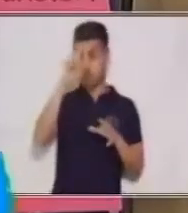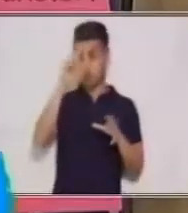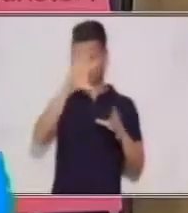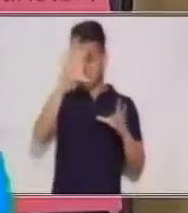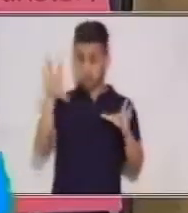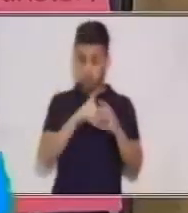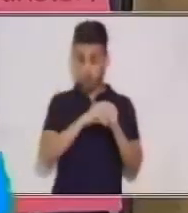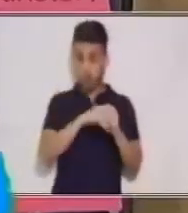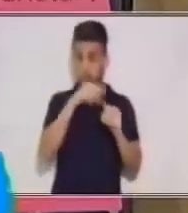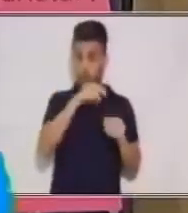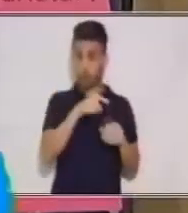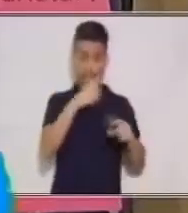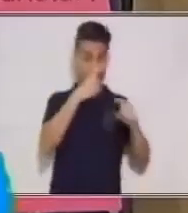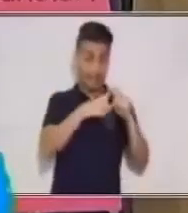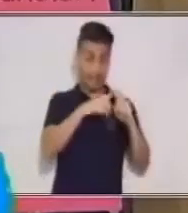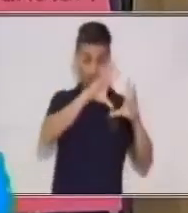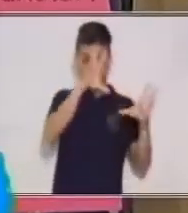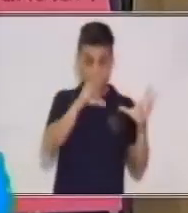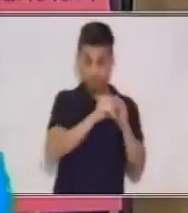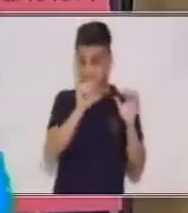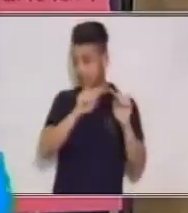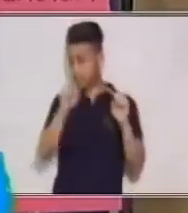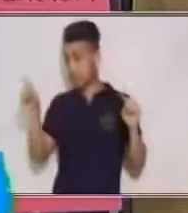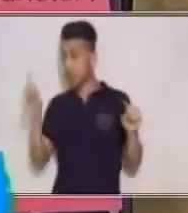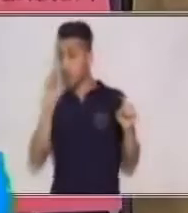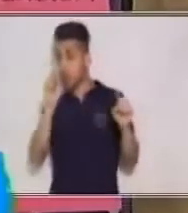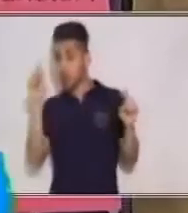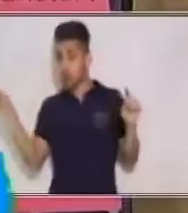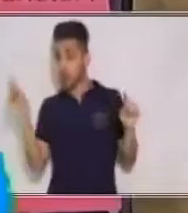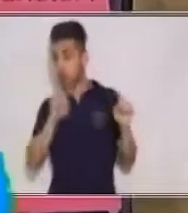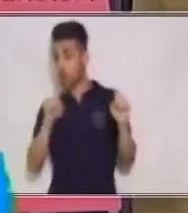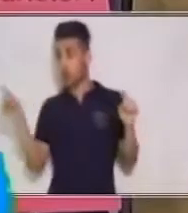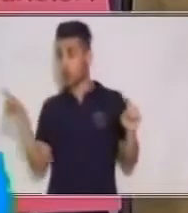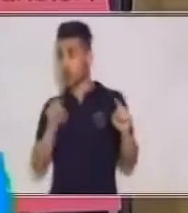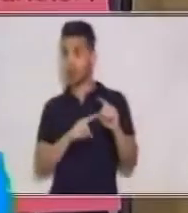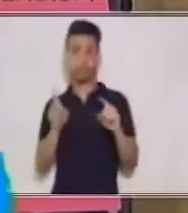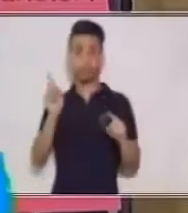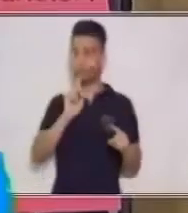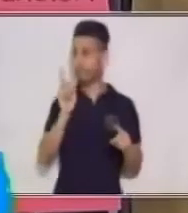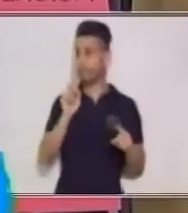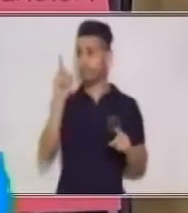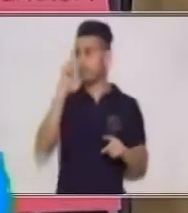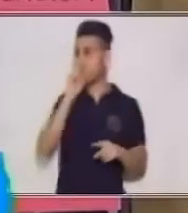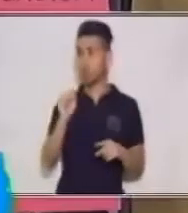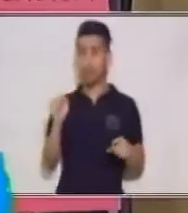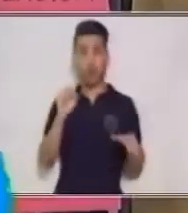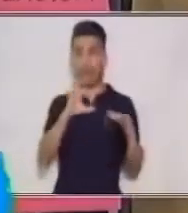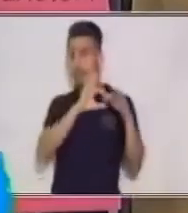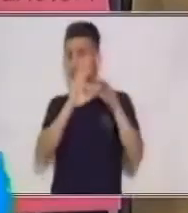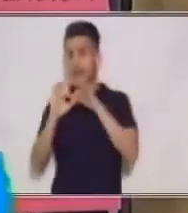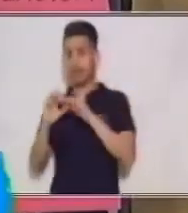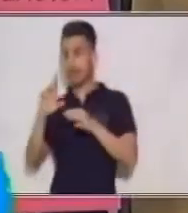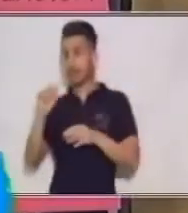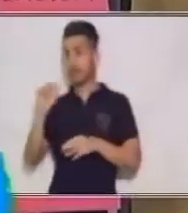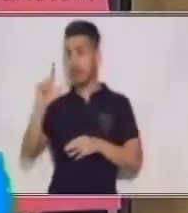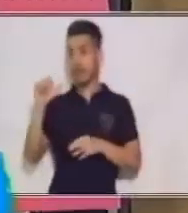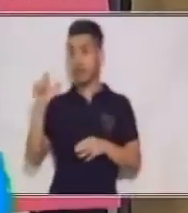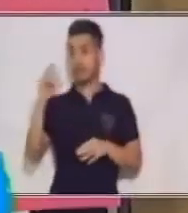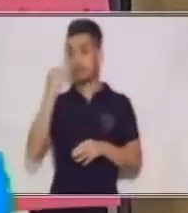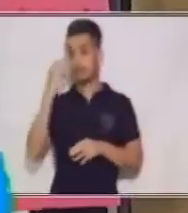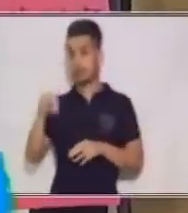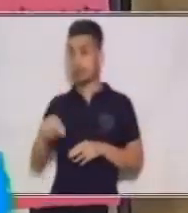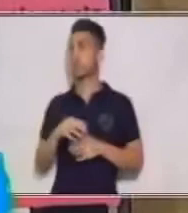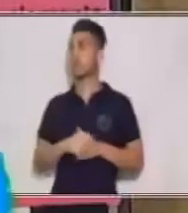están relacionados con un solo elemento del contradominio? Este, esta relación no lo cumple. Ahora